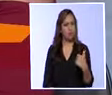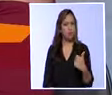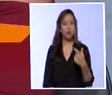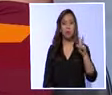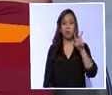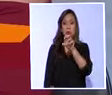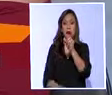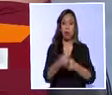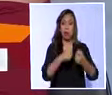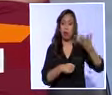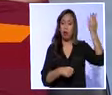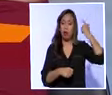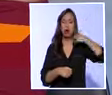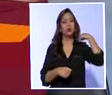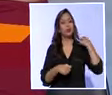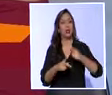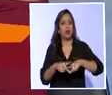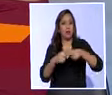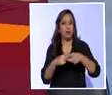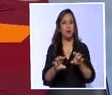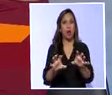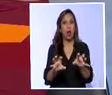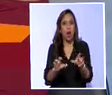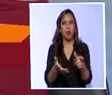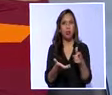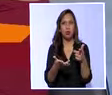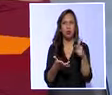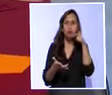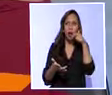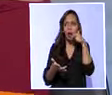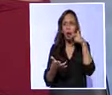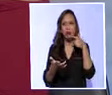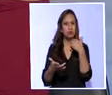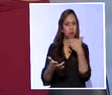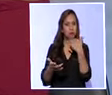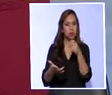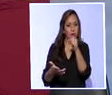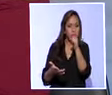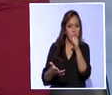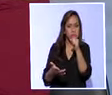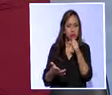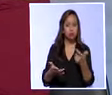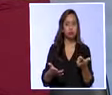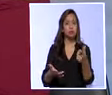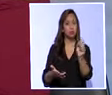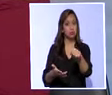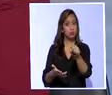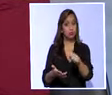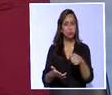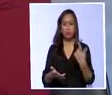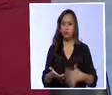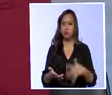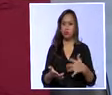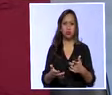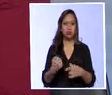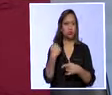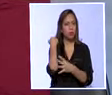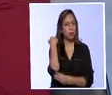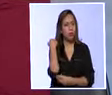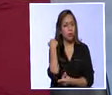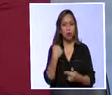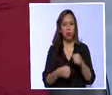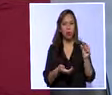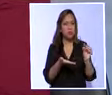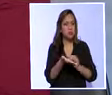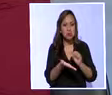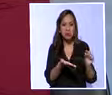20 años que iniciamos probablemente en radio, en los medios más pequeños, que las condiciones eran precarias para los